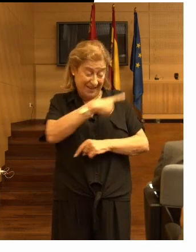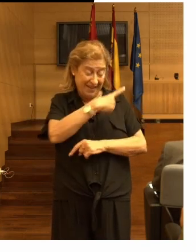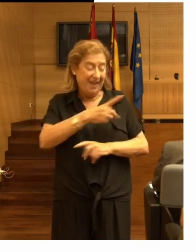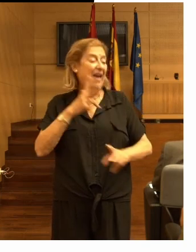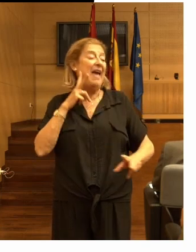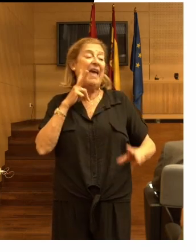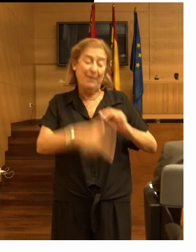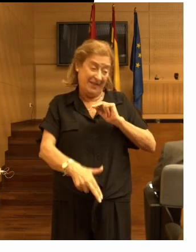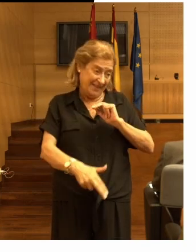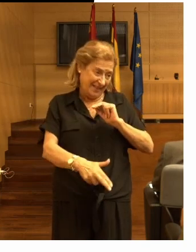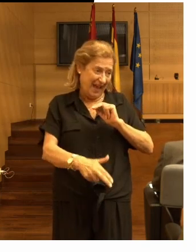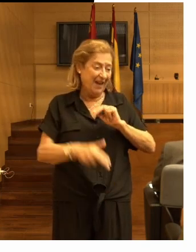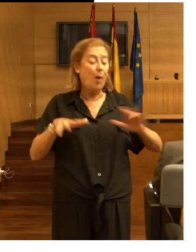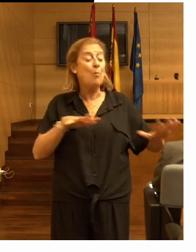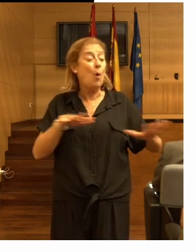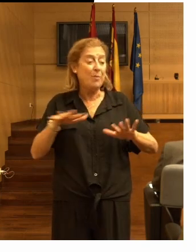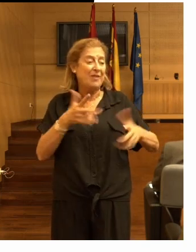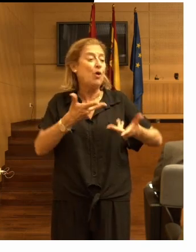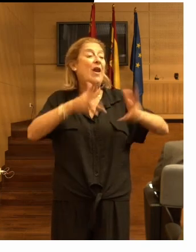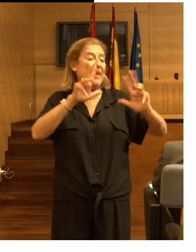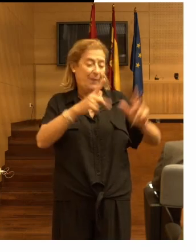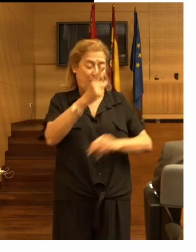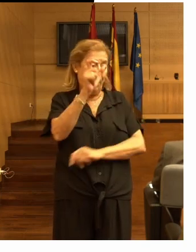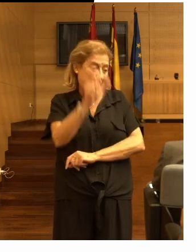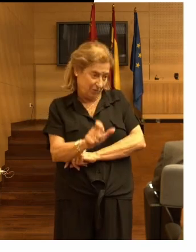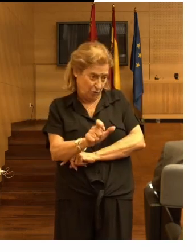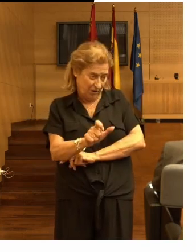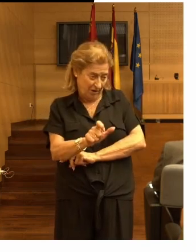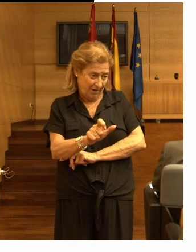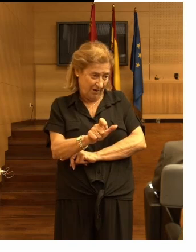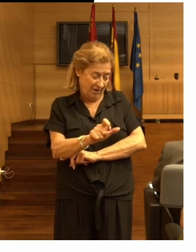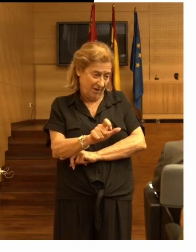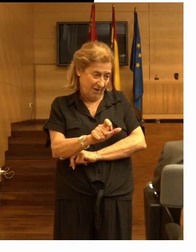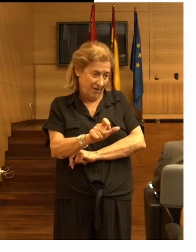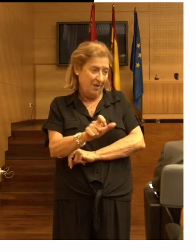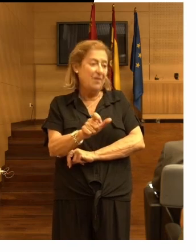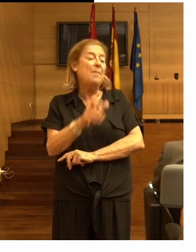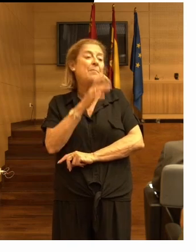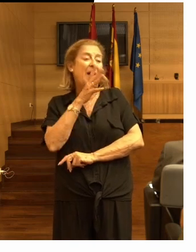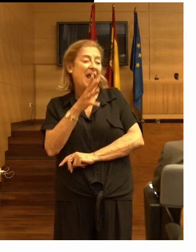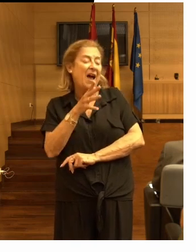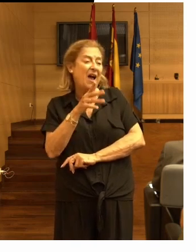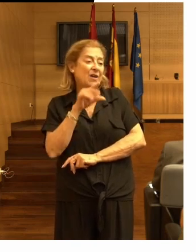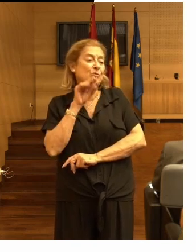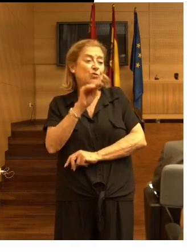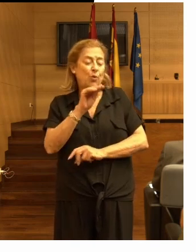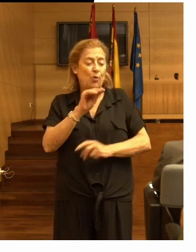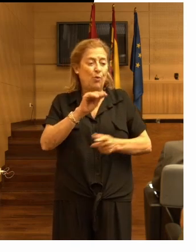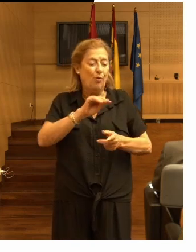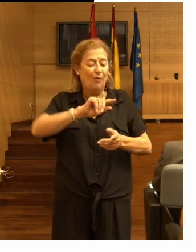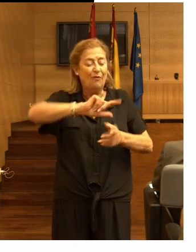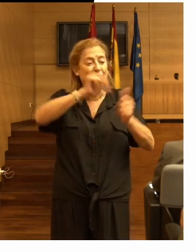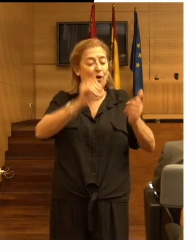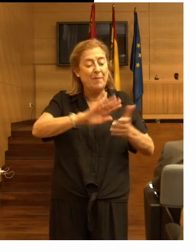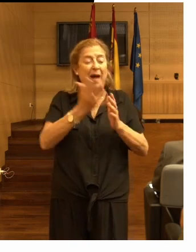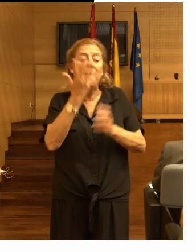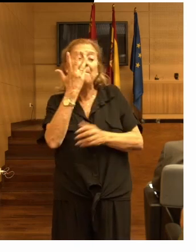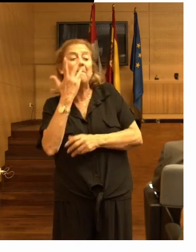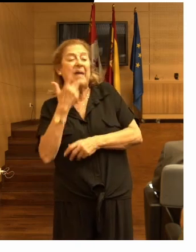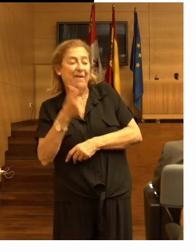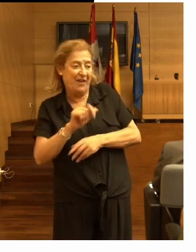el movimiento libre de una persona a su postura preferida